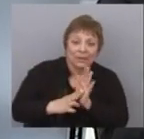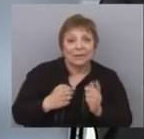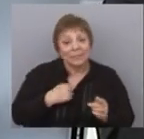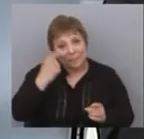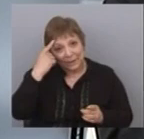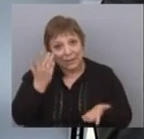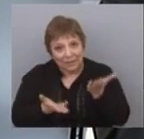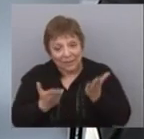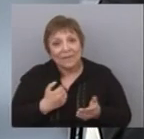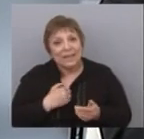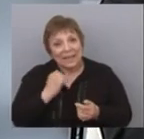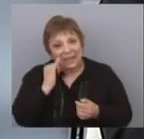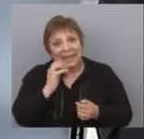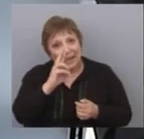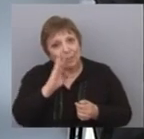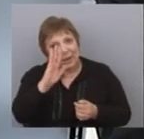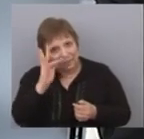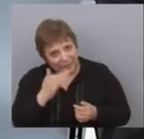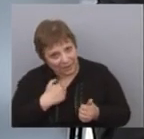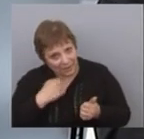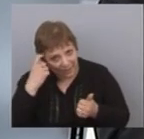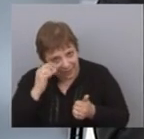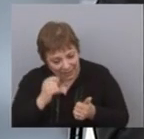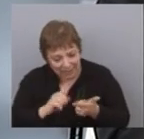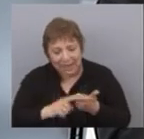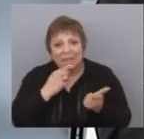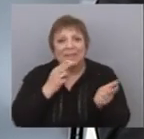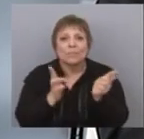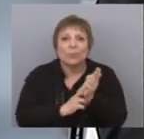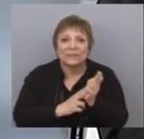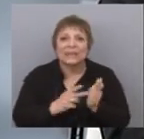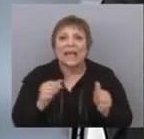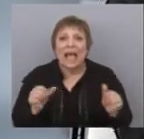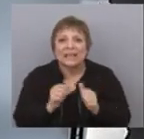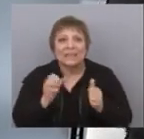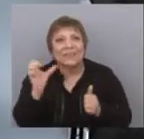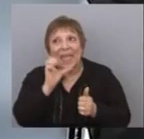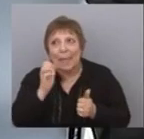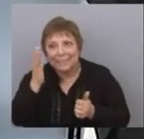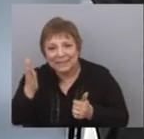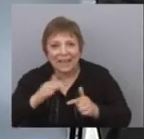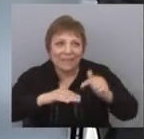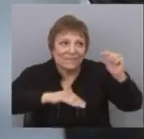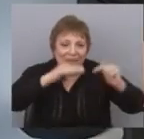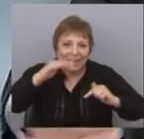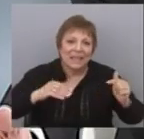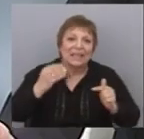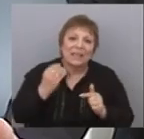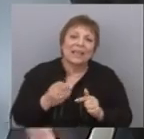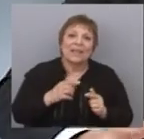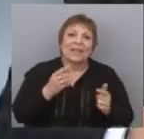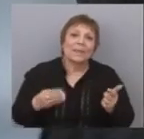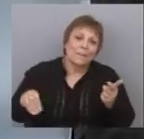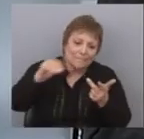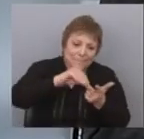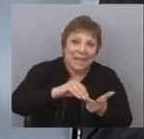establecimos el impuesto a la renta de las personas físicas, establecimos un impuesto a la renta de las actividades empresariales, variando un impuesto a la renta anterior, incorporando